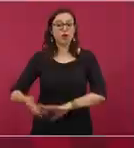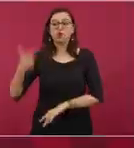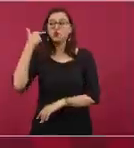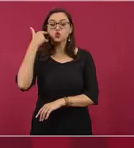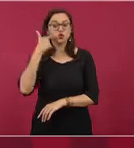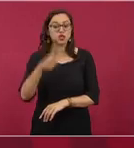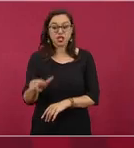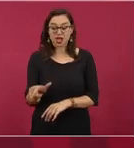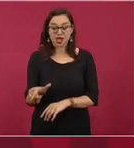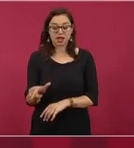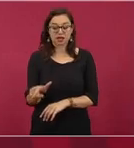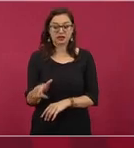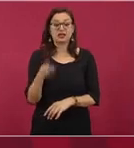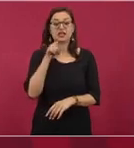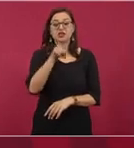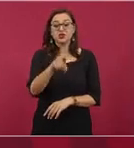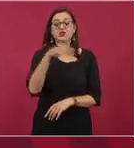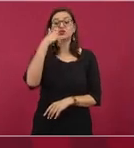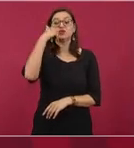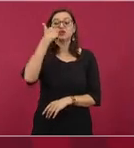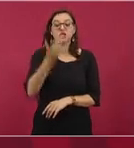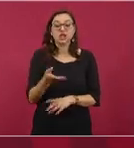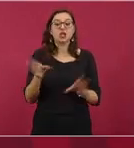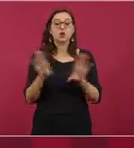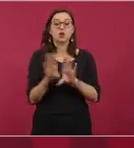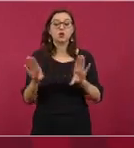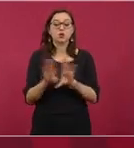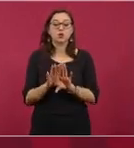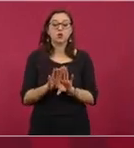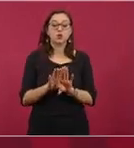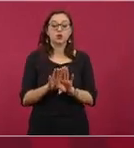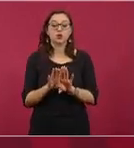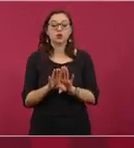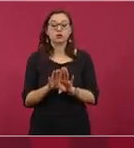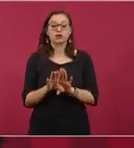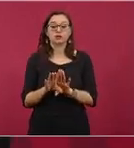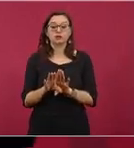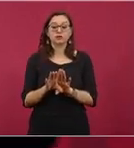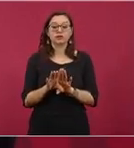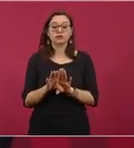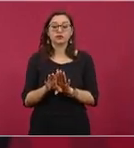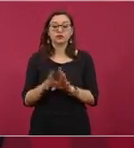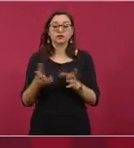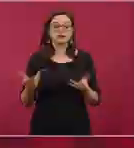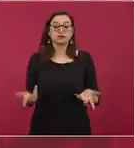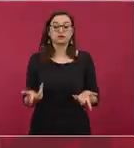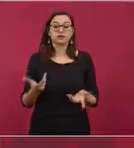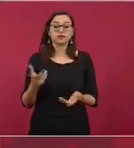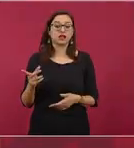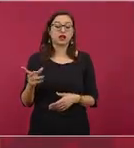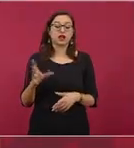era un bipartidismo de derecha